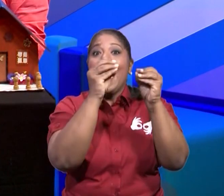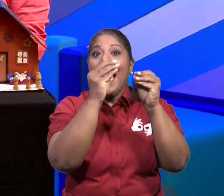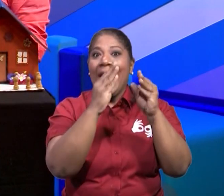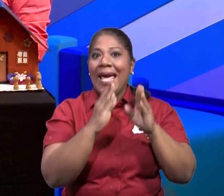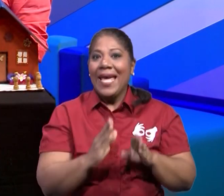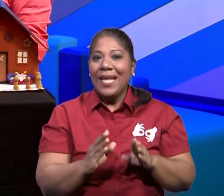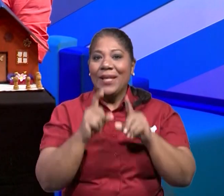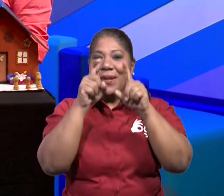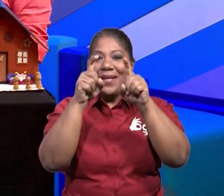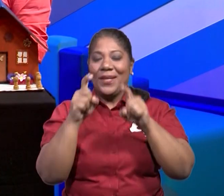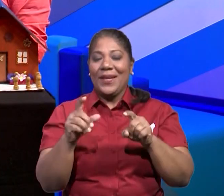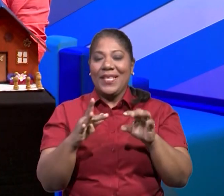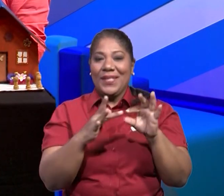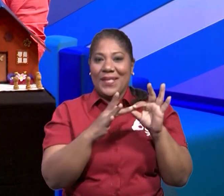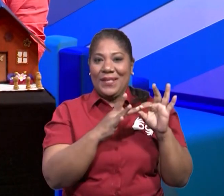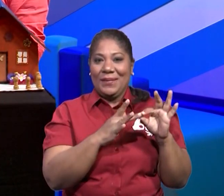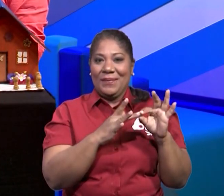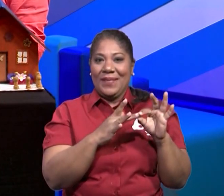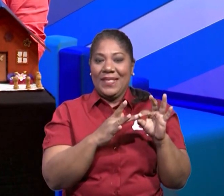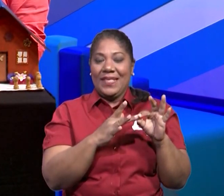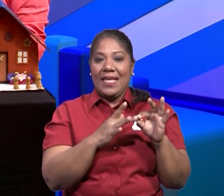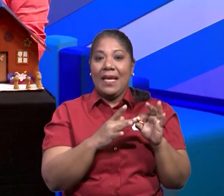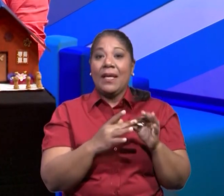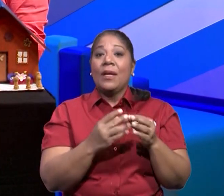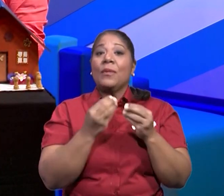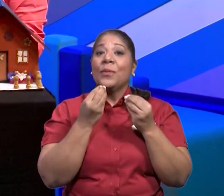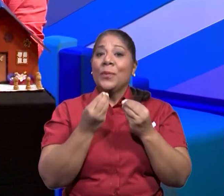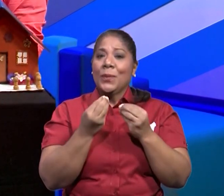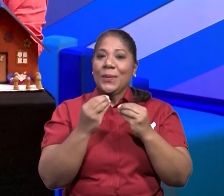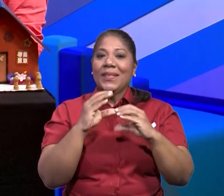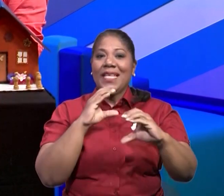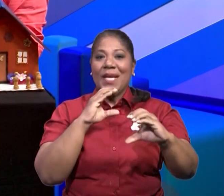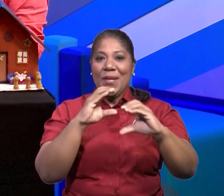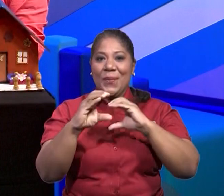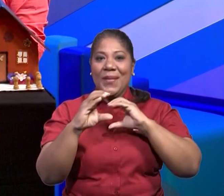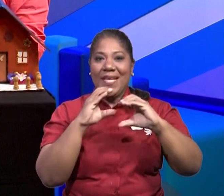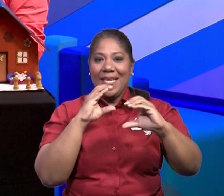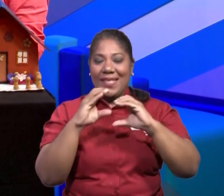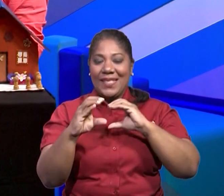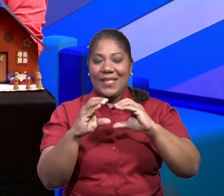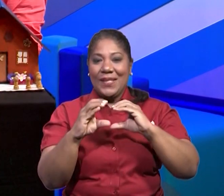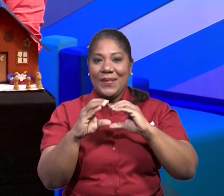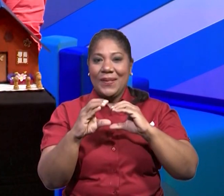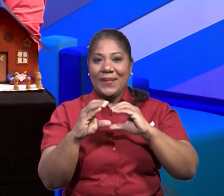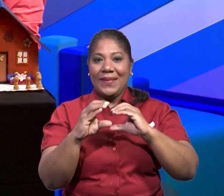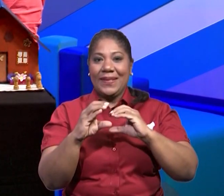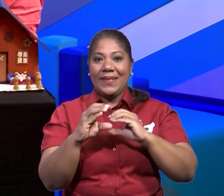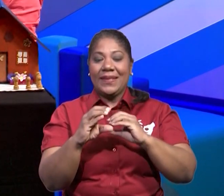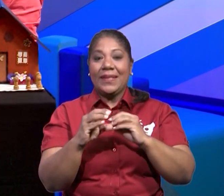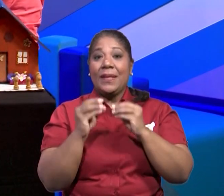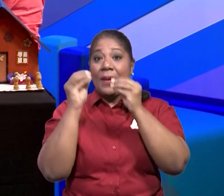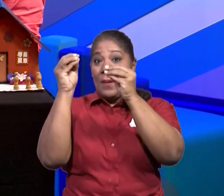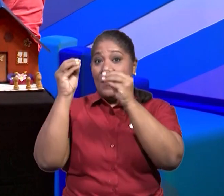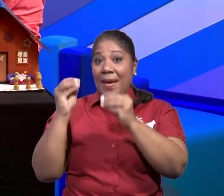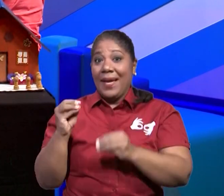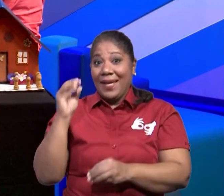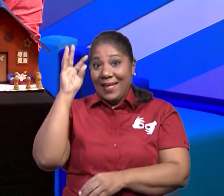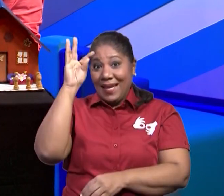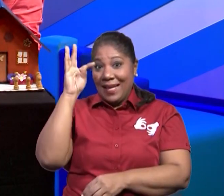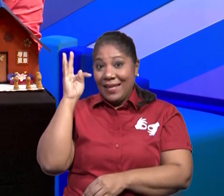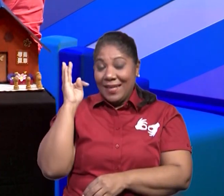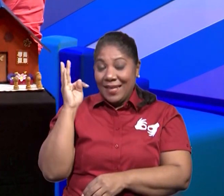educación especial. Tienen que tener mucha comunicación. Y, ¿verdad, maestra Teresa?